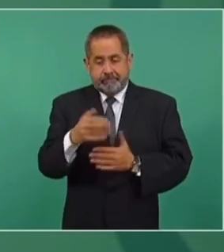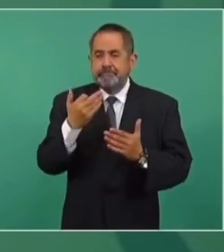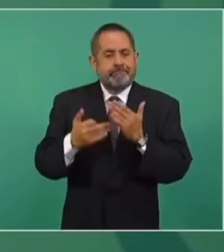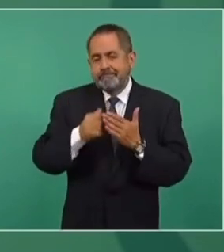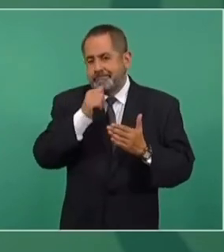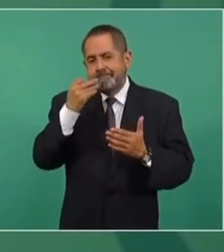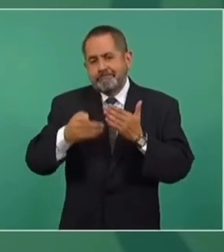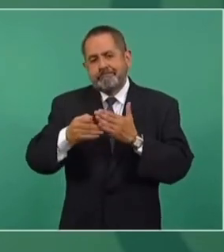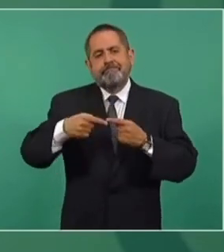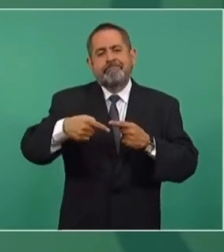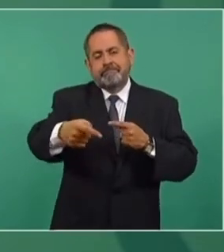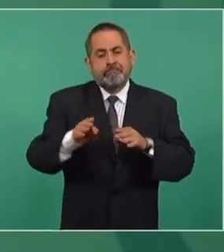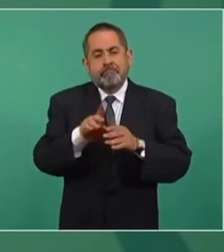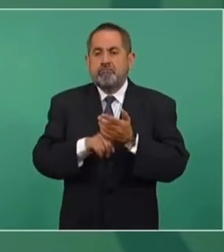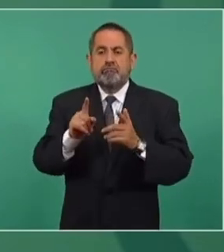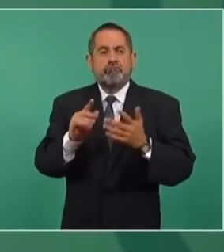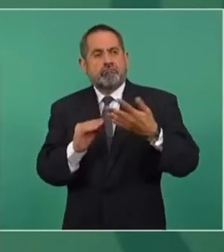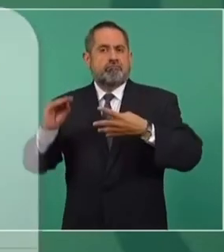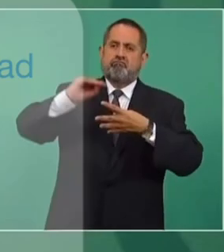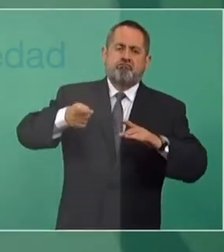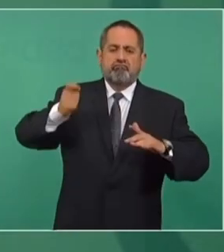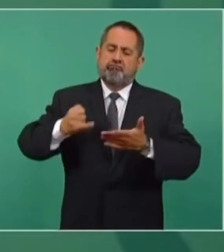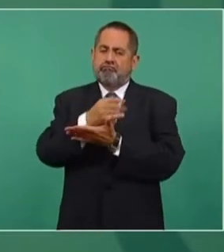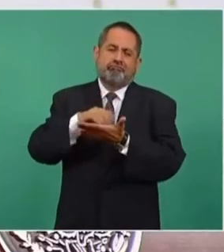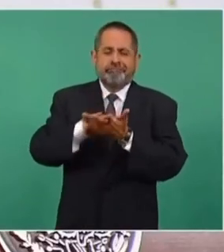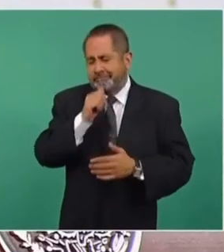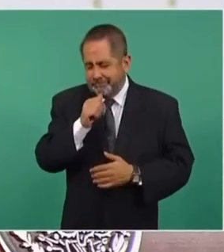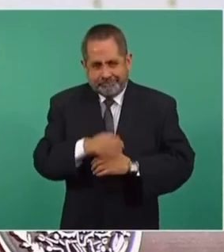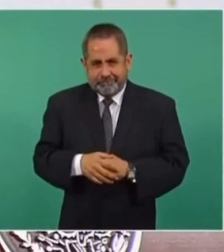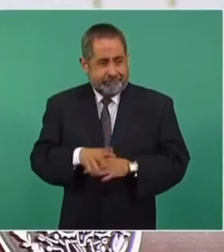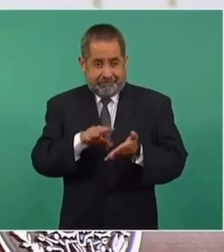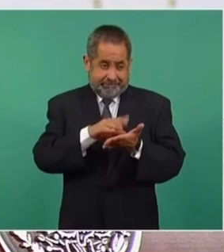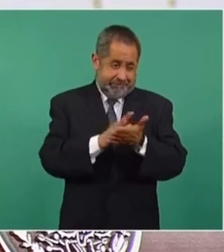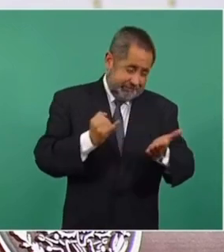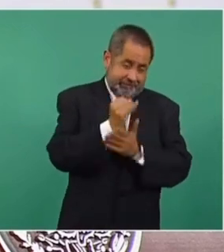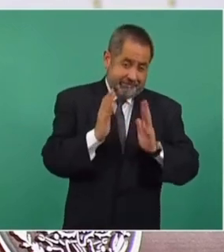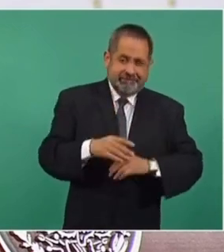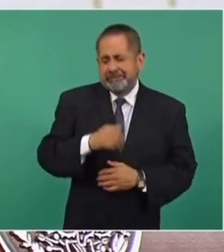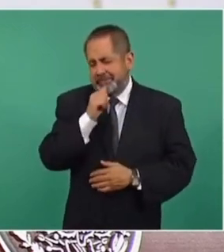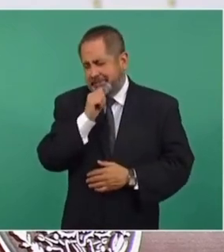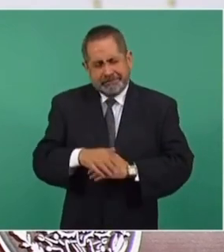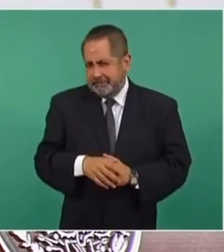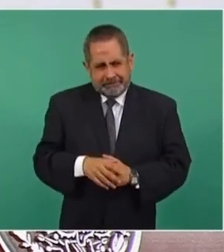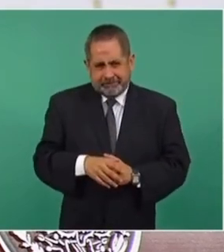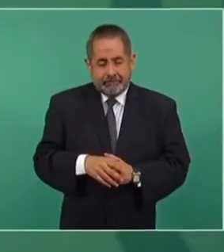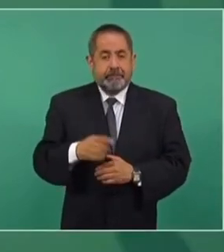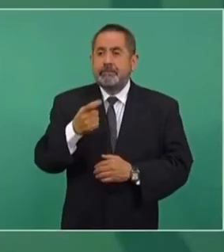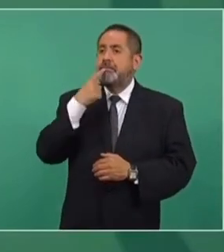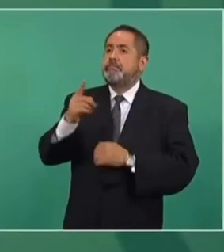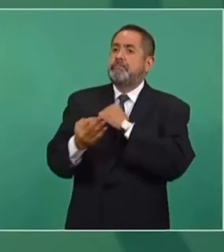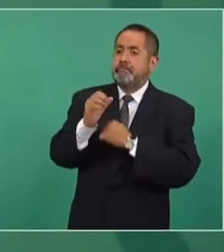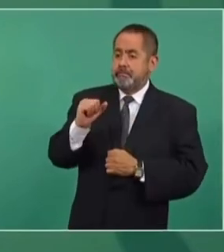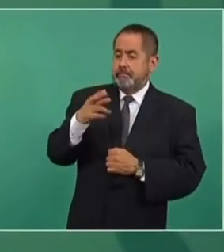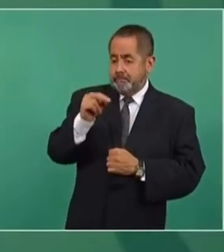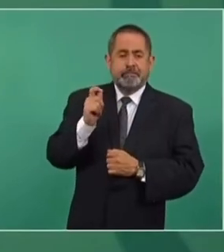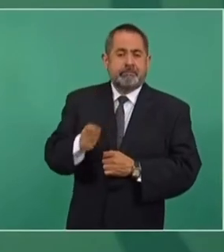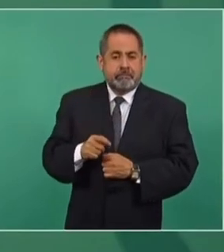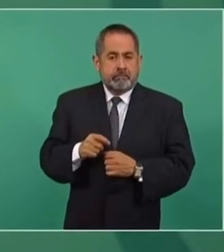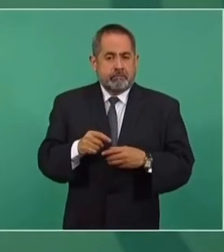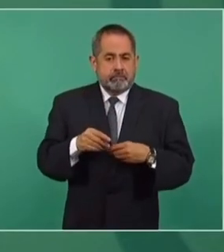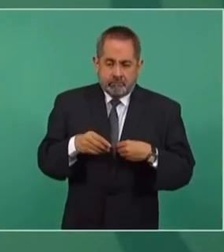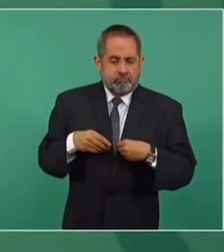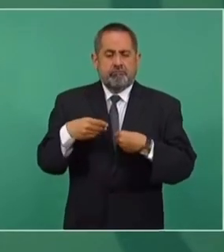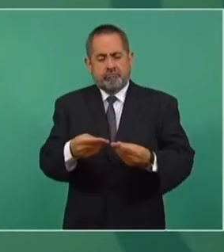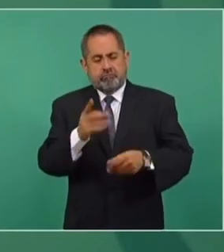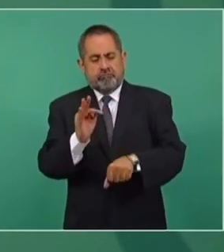falta todavía que se resuelva en otras instancias. O sea, no es definitivo. Y cuando se presenta un amparo, se le entrega el